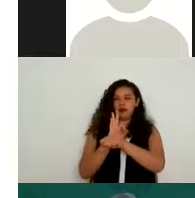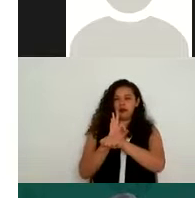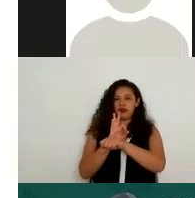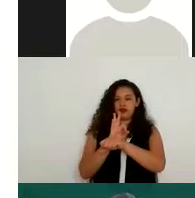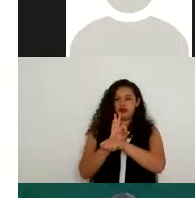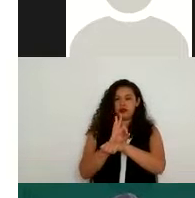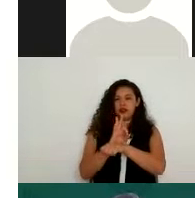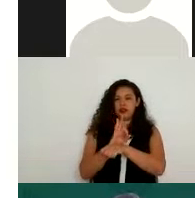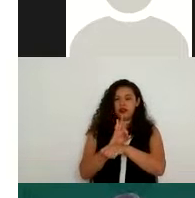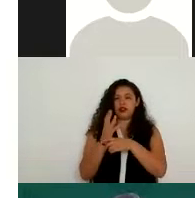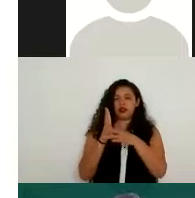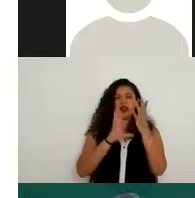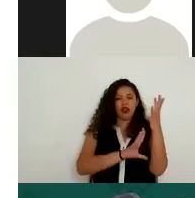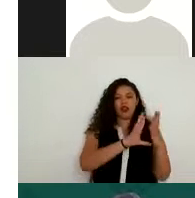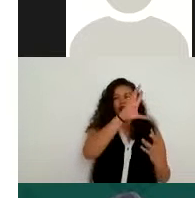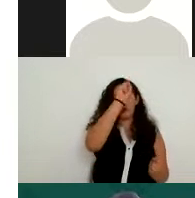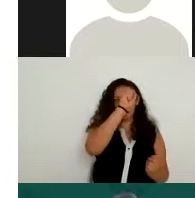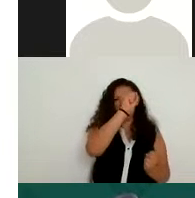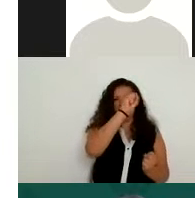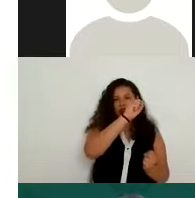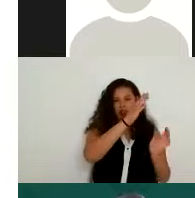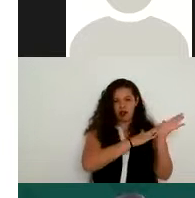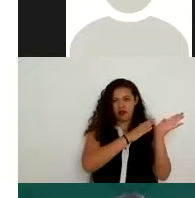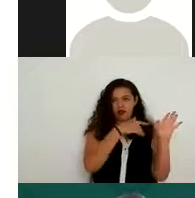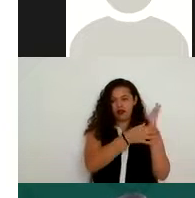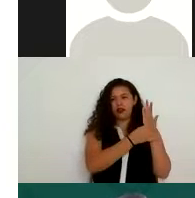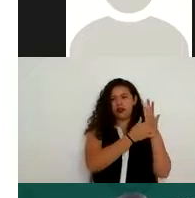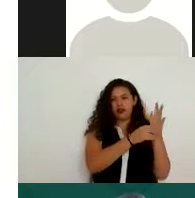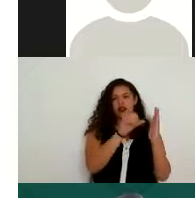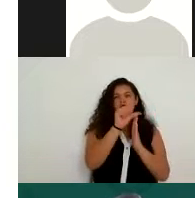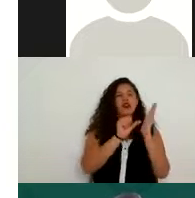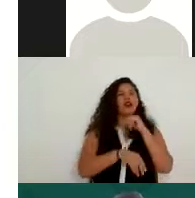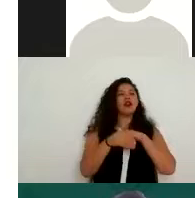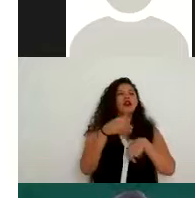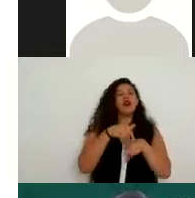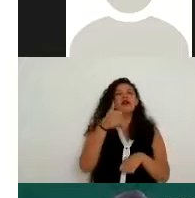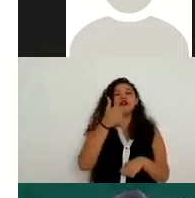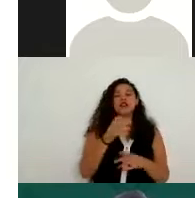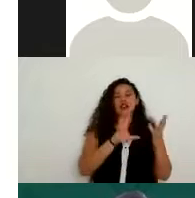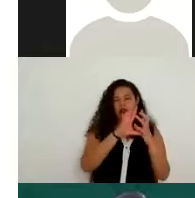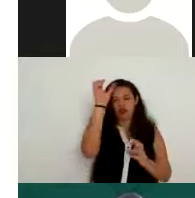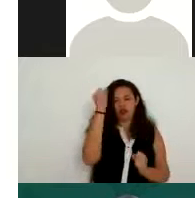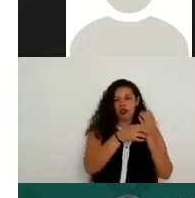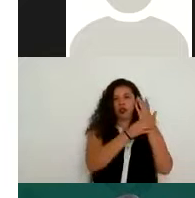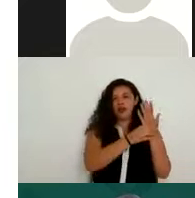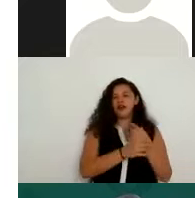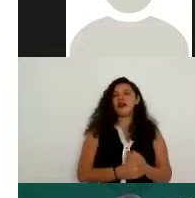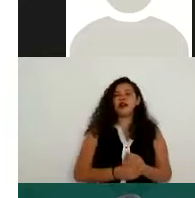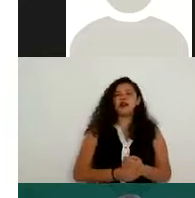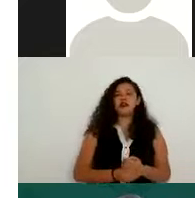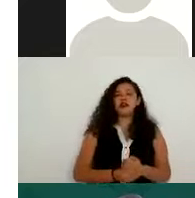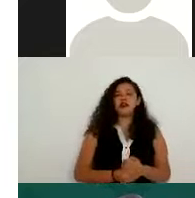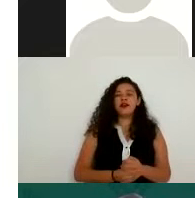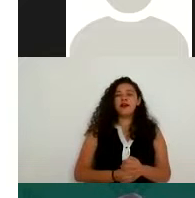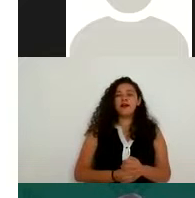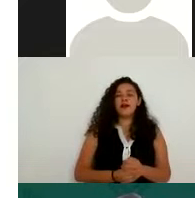Constitución, normada desde el fundamento constitucional. Tenemos el artículo 6 de la Constitución Política de los Estados Unidos Mexicanos, en donde refiere que la